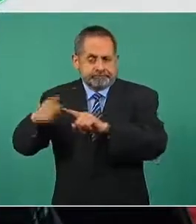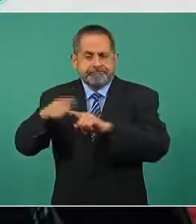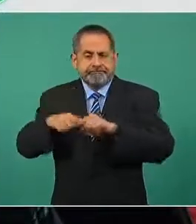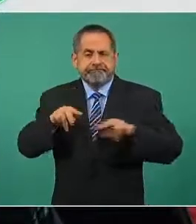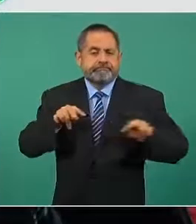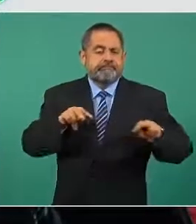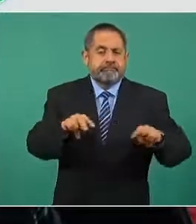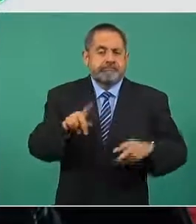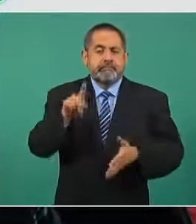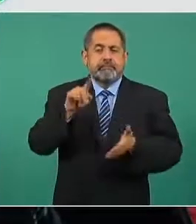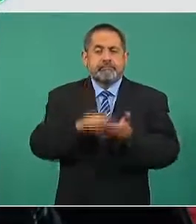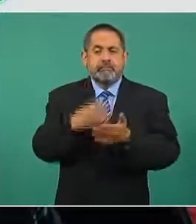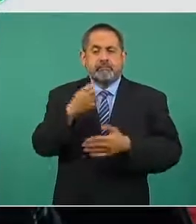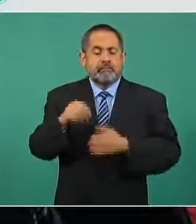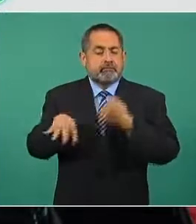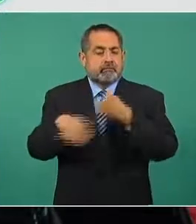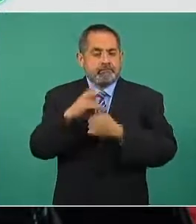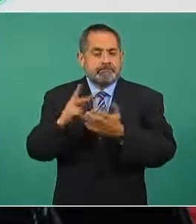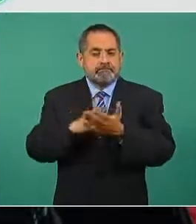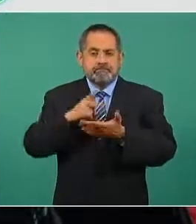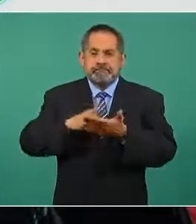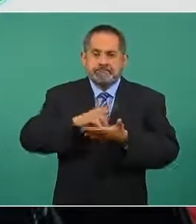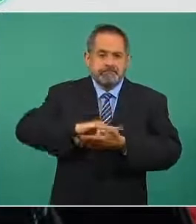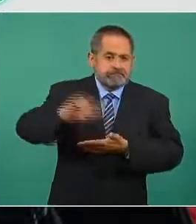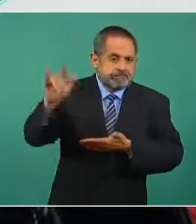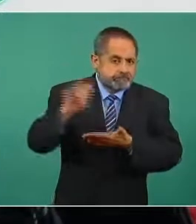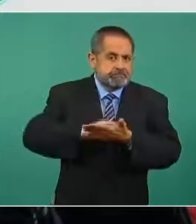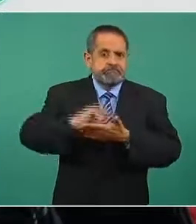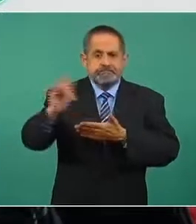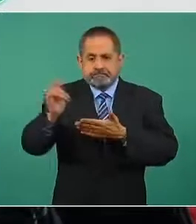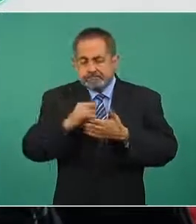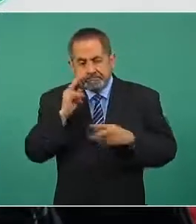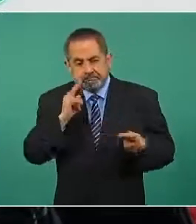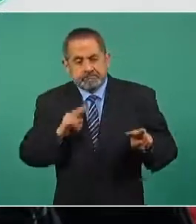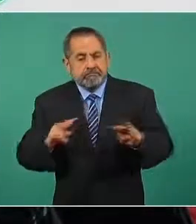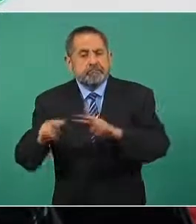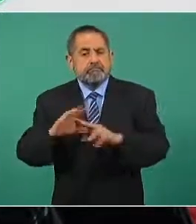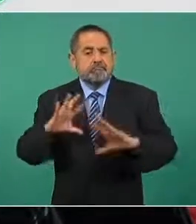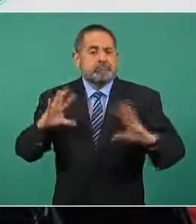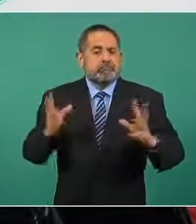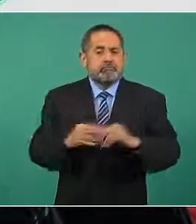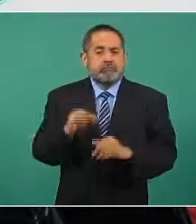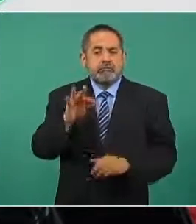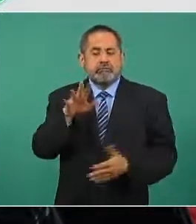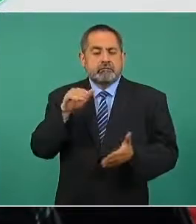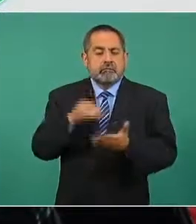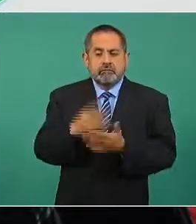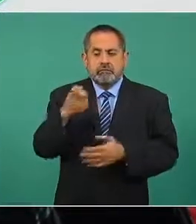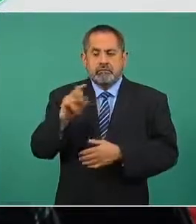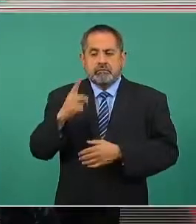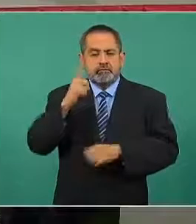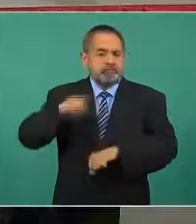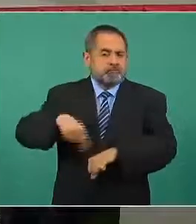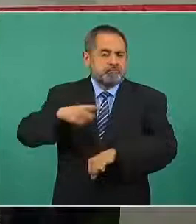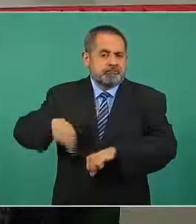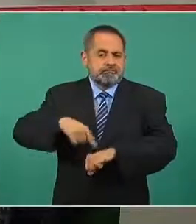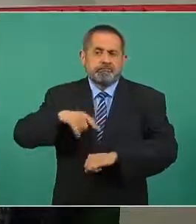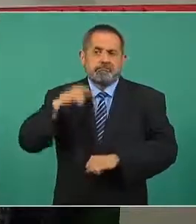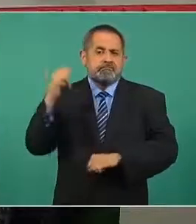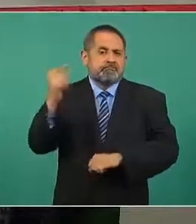1914 operaciones aéreas y cubriendo 4 mil 131 horas de vuelo